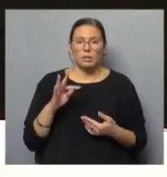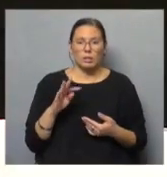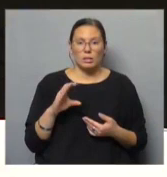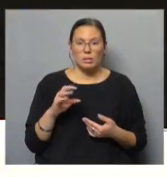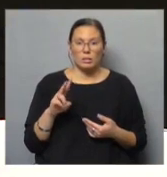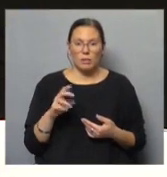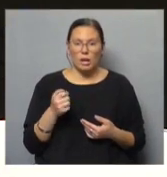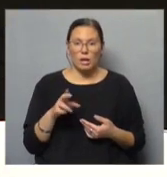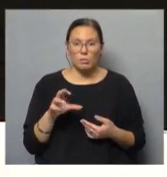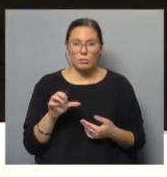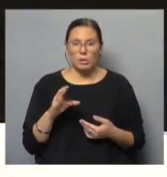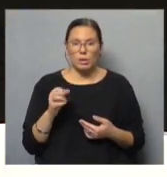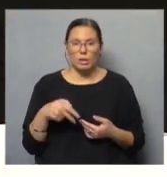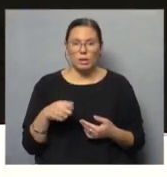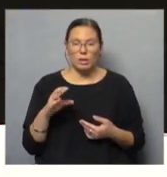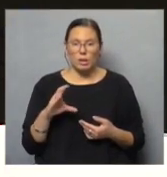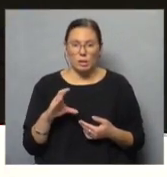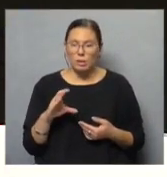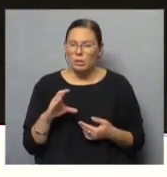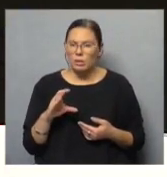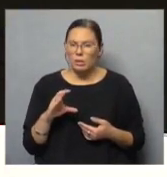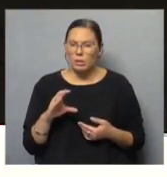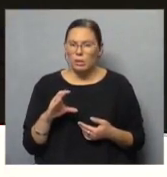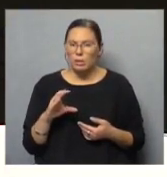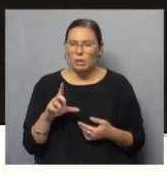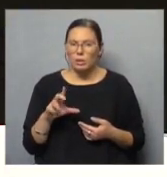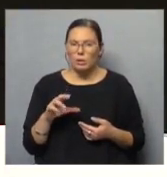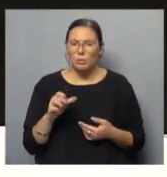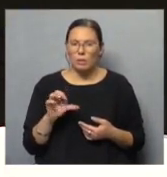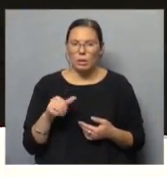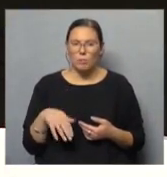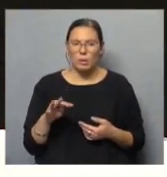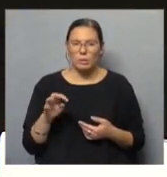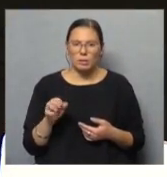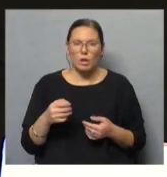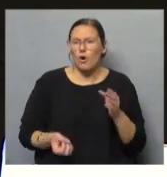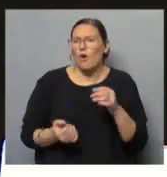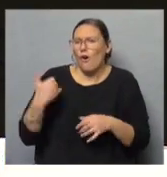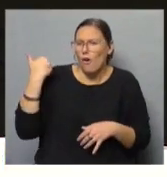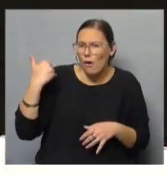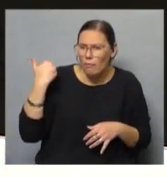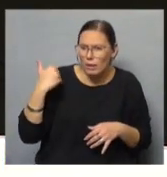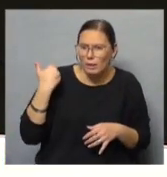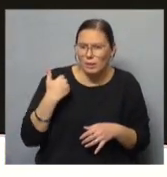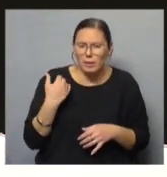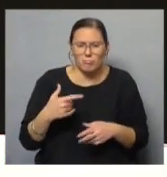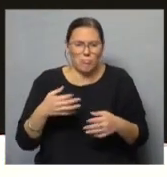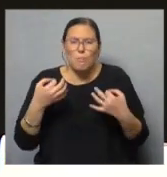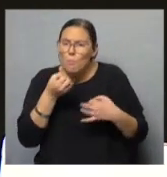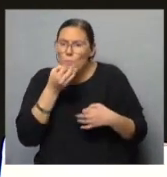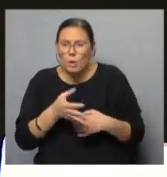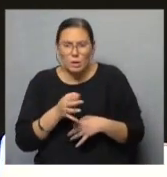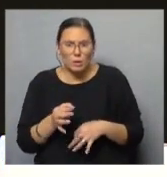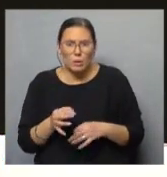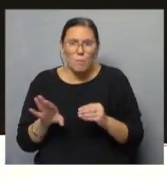Davus, Karnak y Lucas Mateo. Traperos jóvenes que la detonan, o sea que son